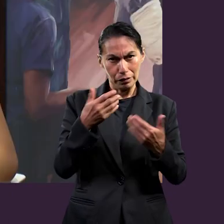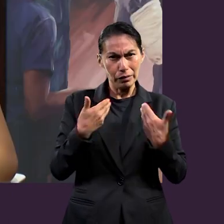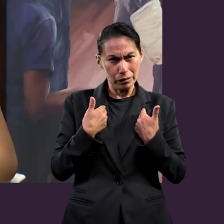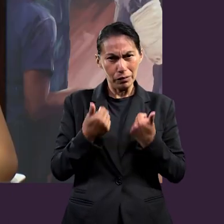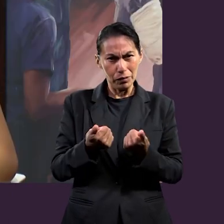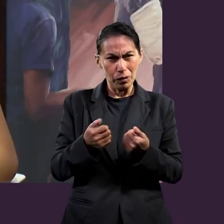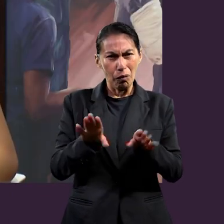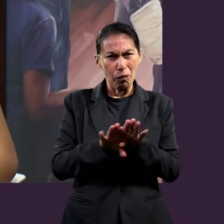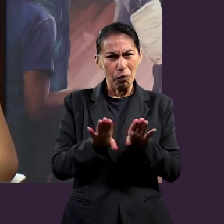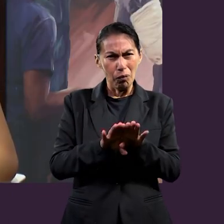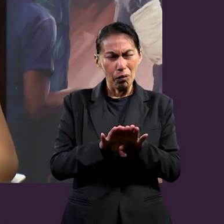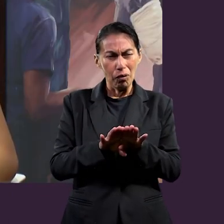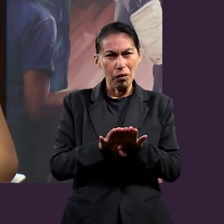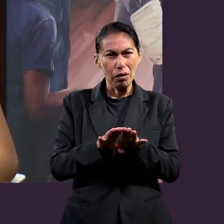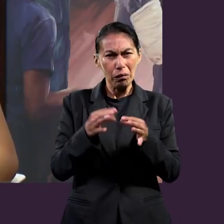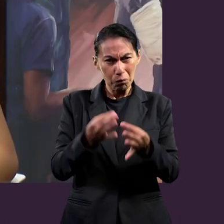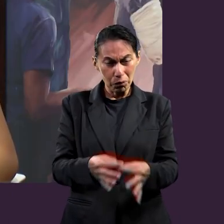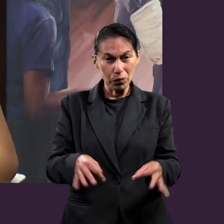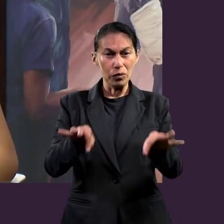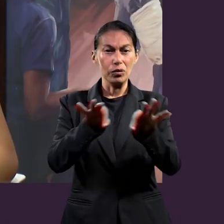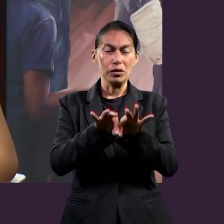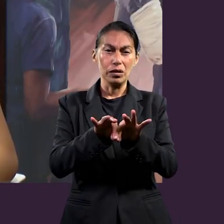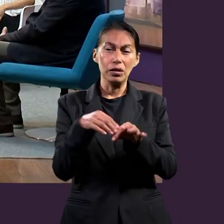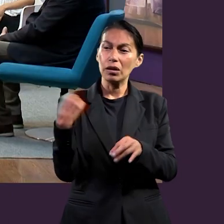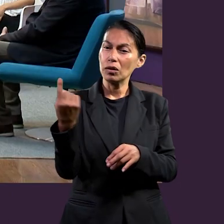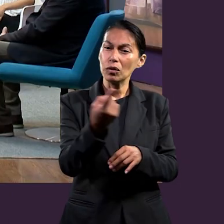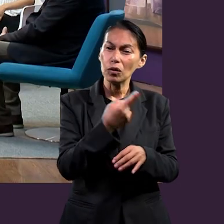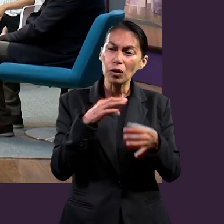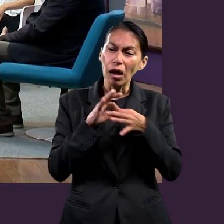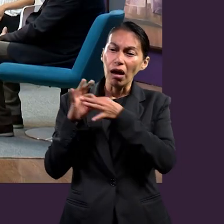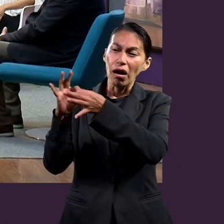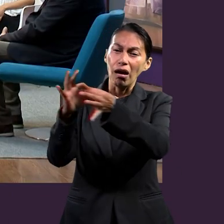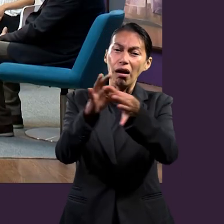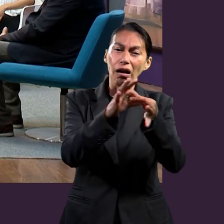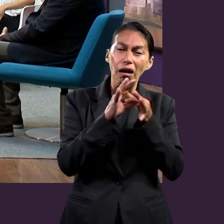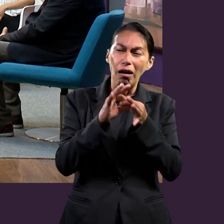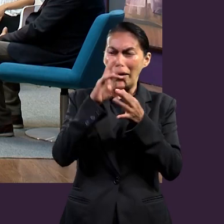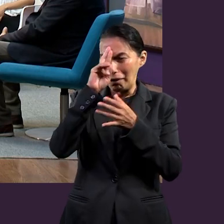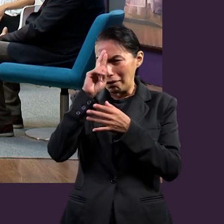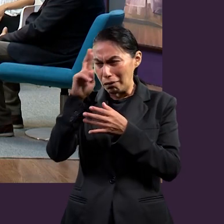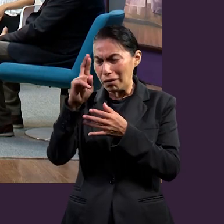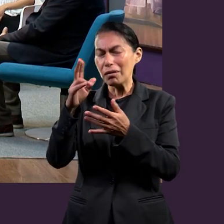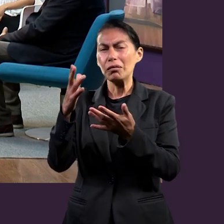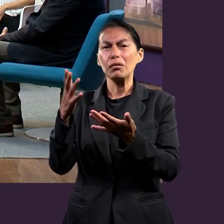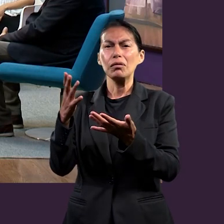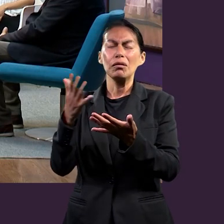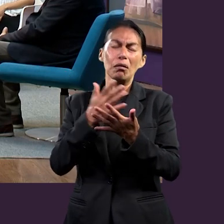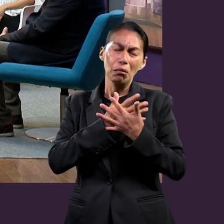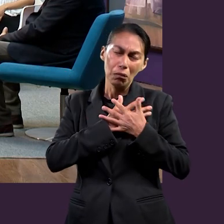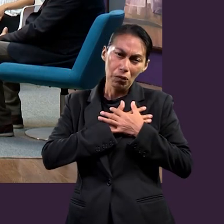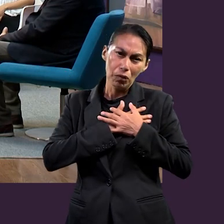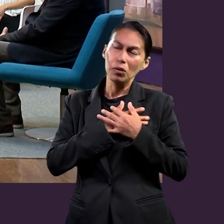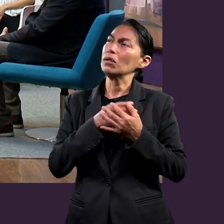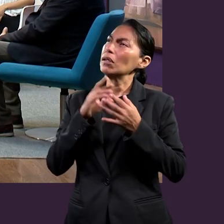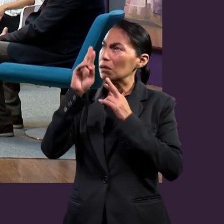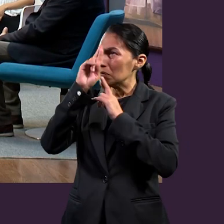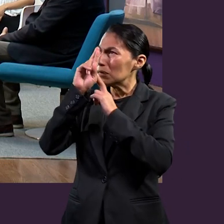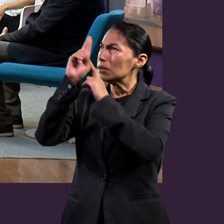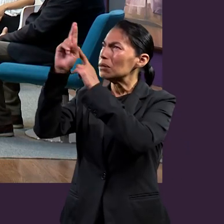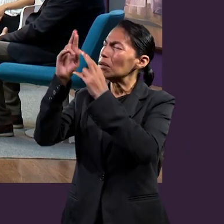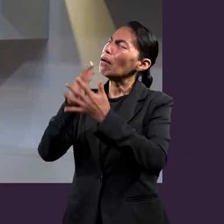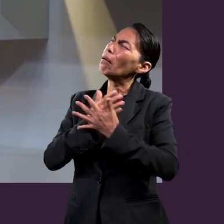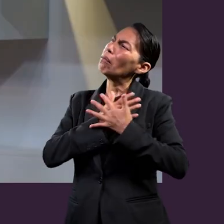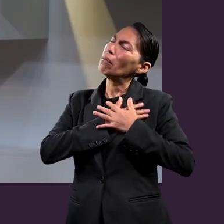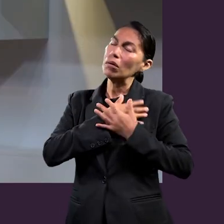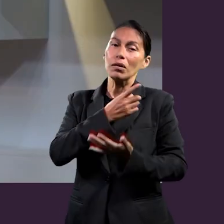notamos esta relación tan interesante, ¿no? Que se aplica, ¿no? Lo que tú mencionabas ahora, ¿no? De que a veces quizás somos una actitud hacia